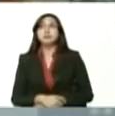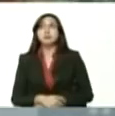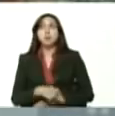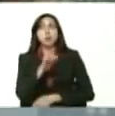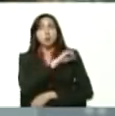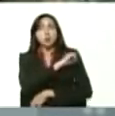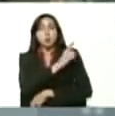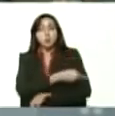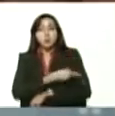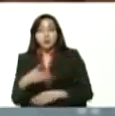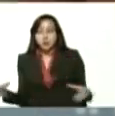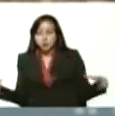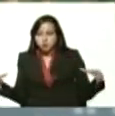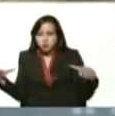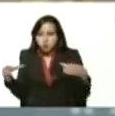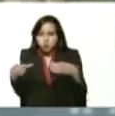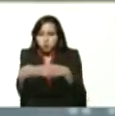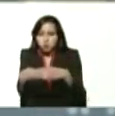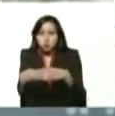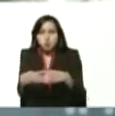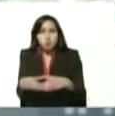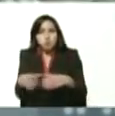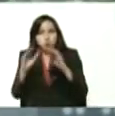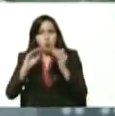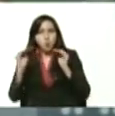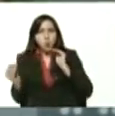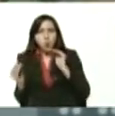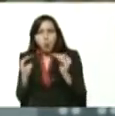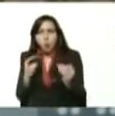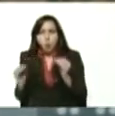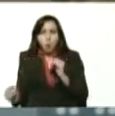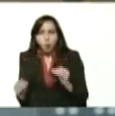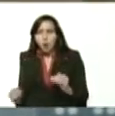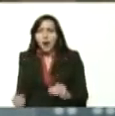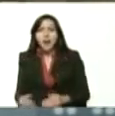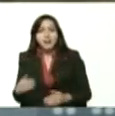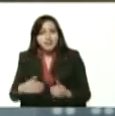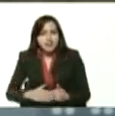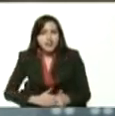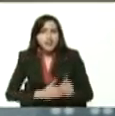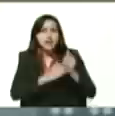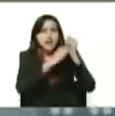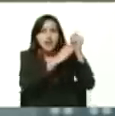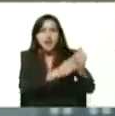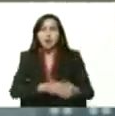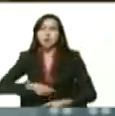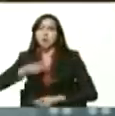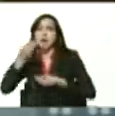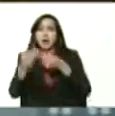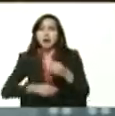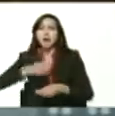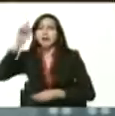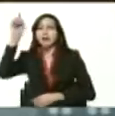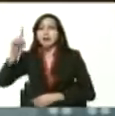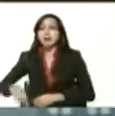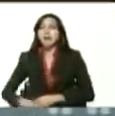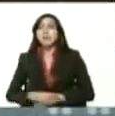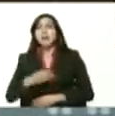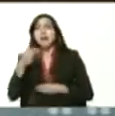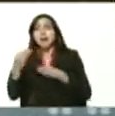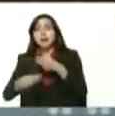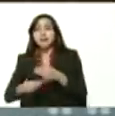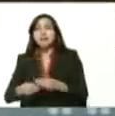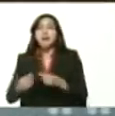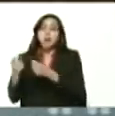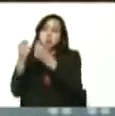organizativa es una fuerza moral es una fuerza de liderazgo y sobre todo es una fuerza productiva para